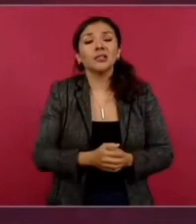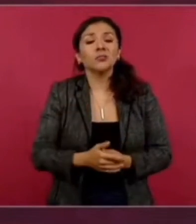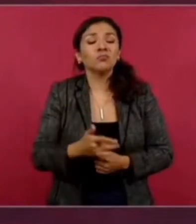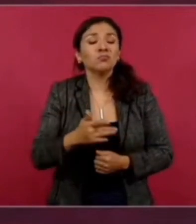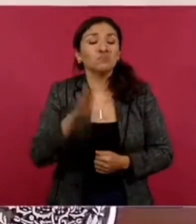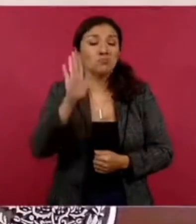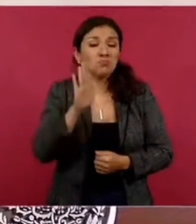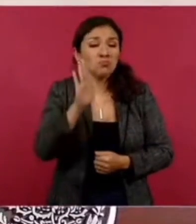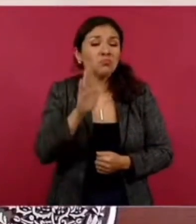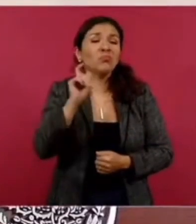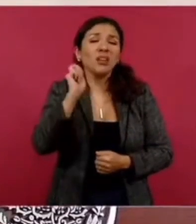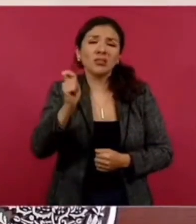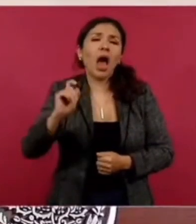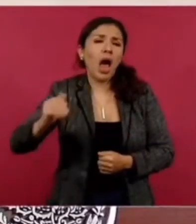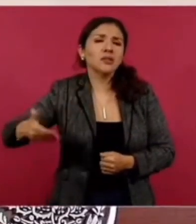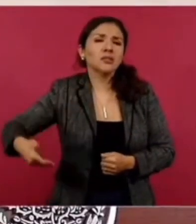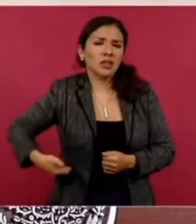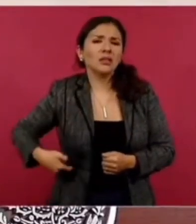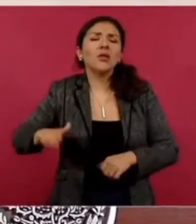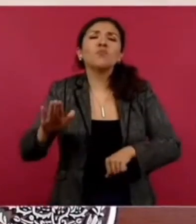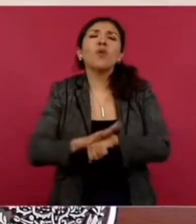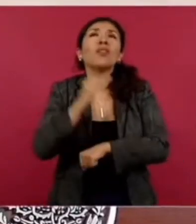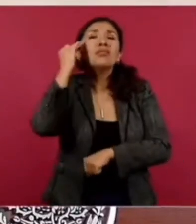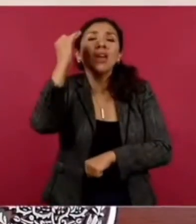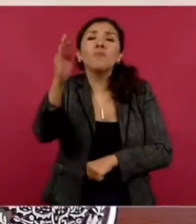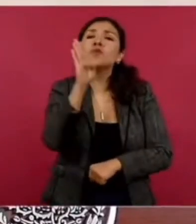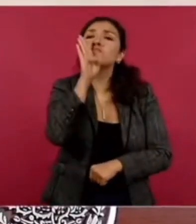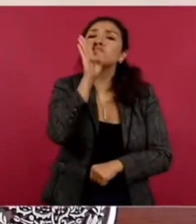un accidente por el mal tiempo.